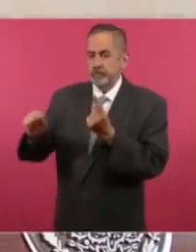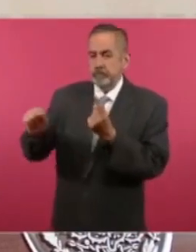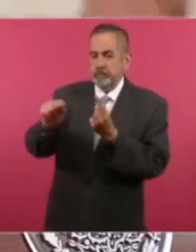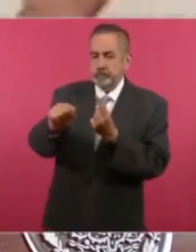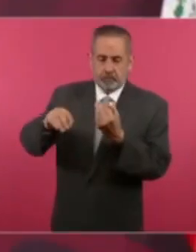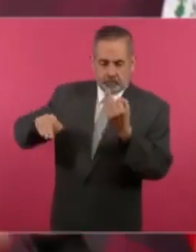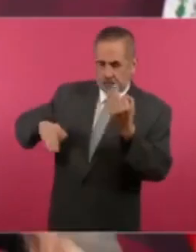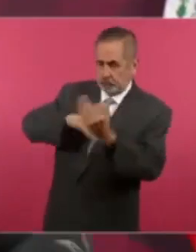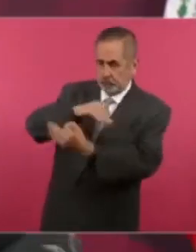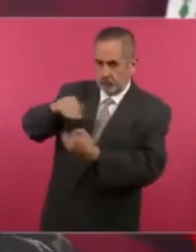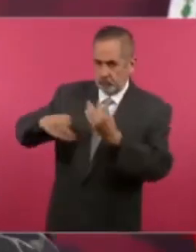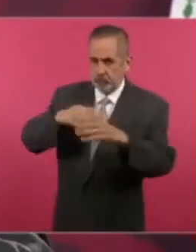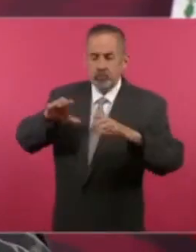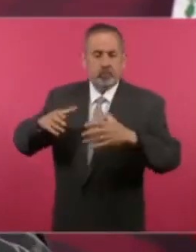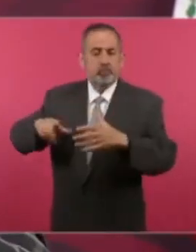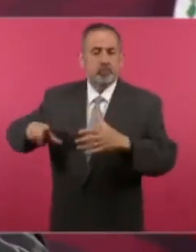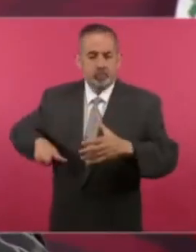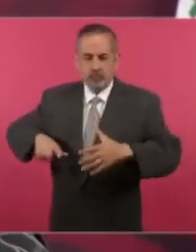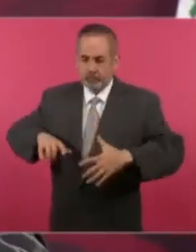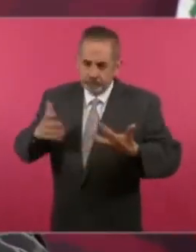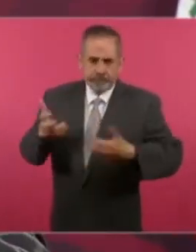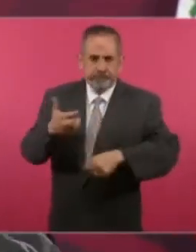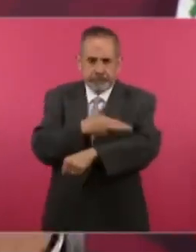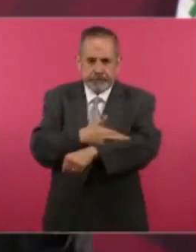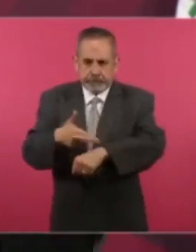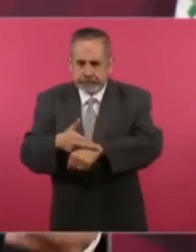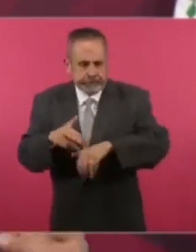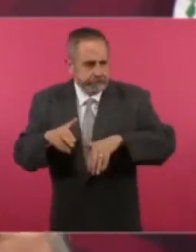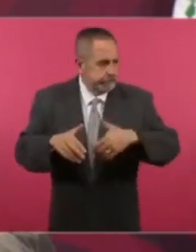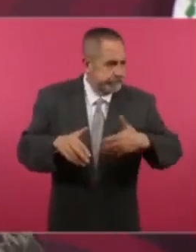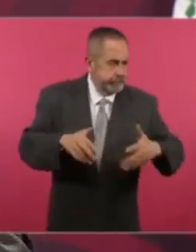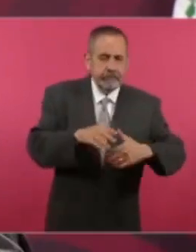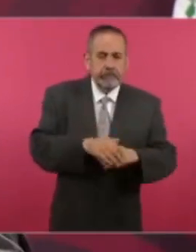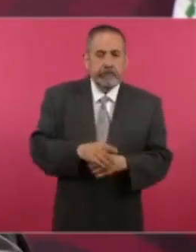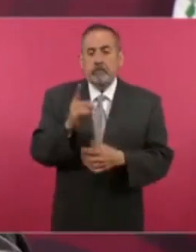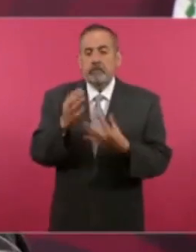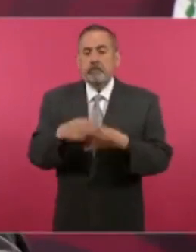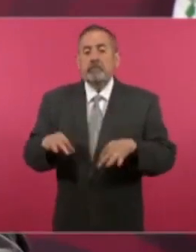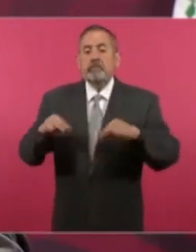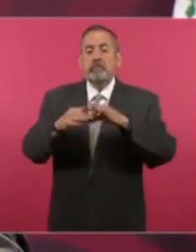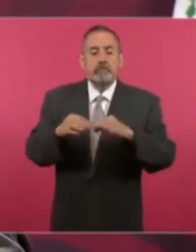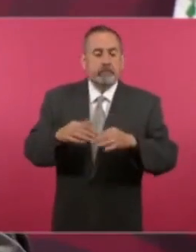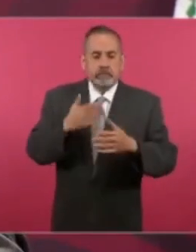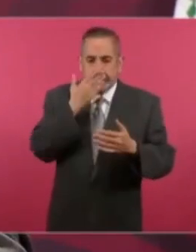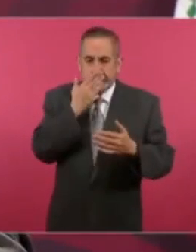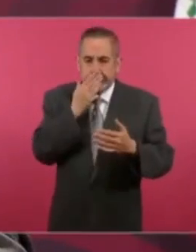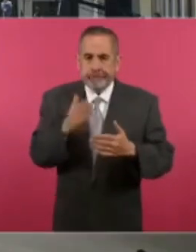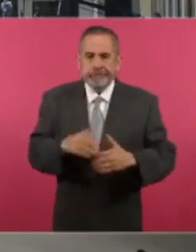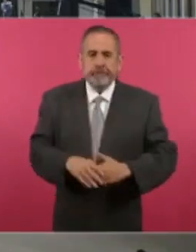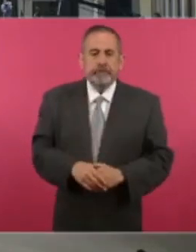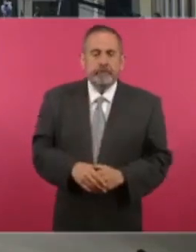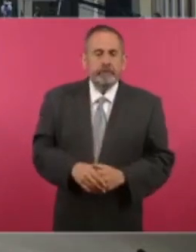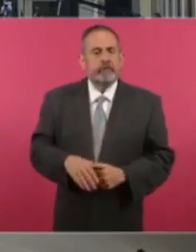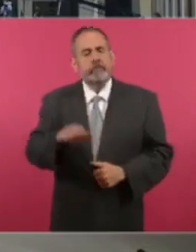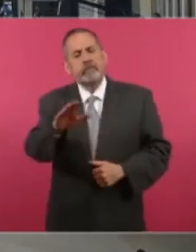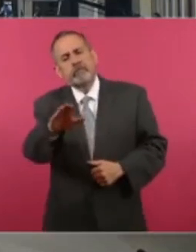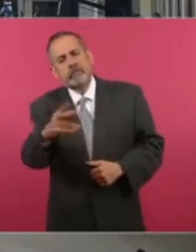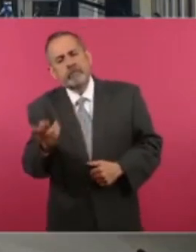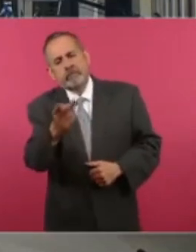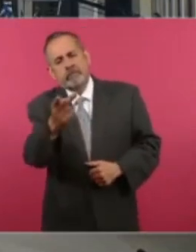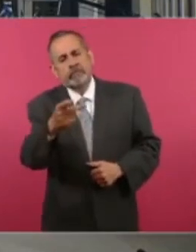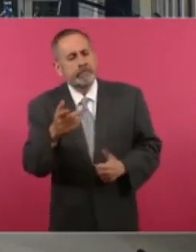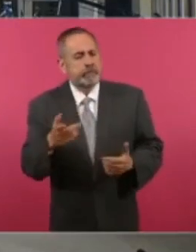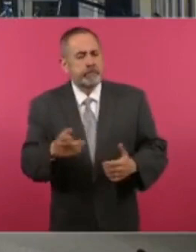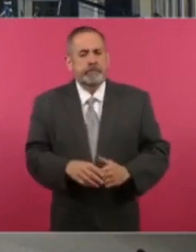asunto de todo el gobierno, nos importa mucho. Y preguntarle en ese